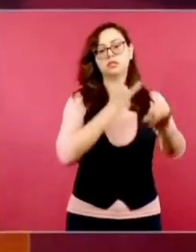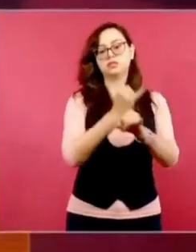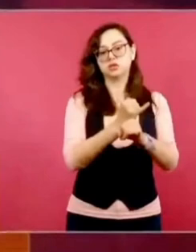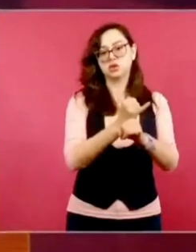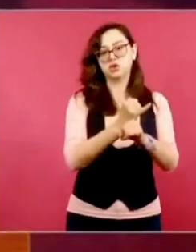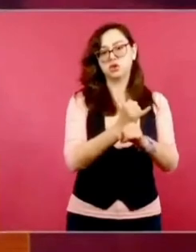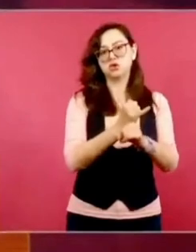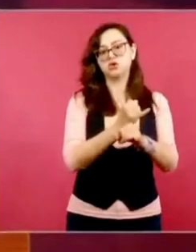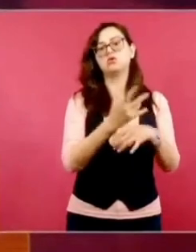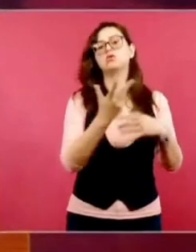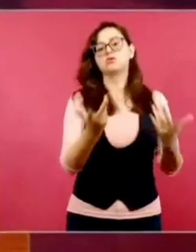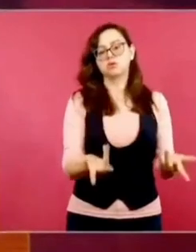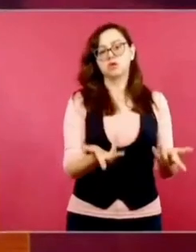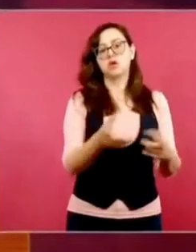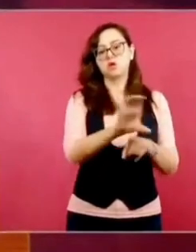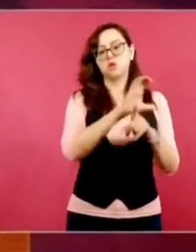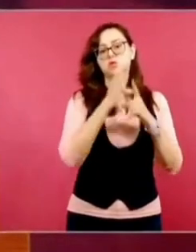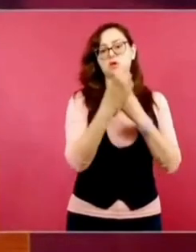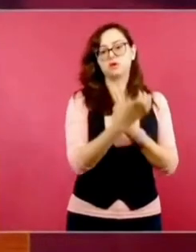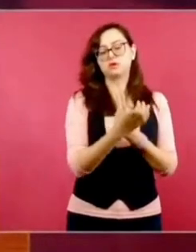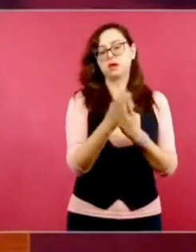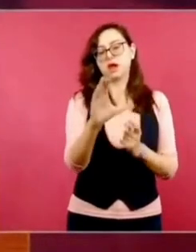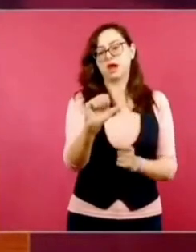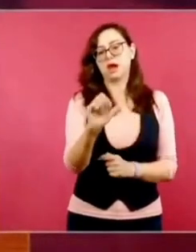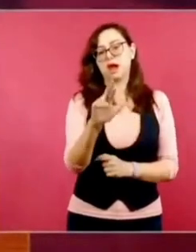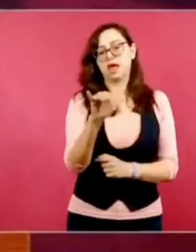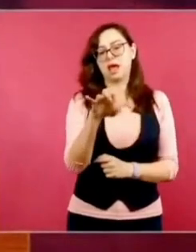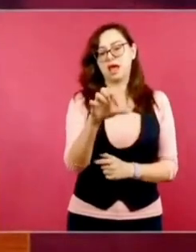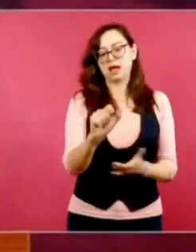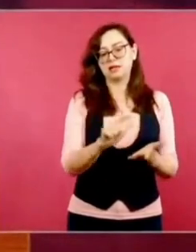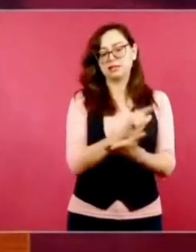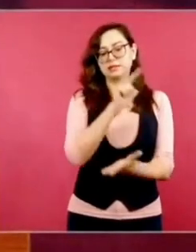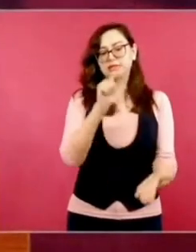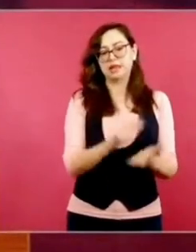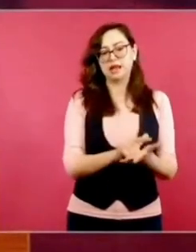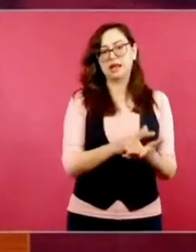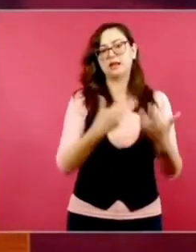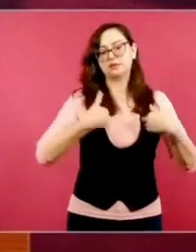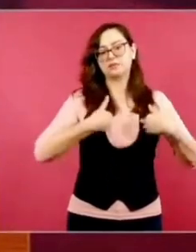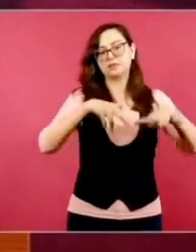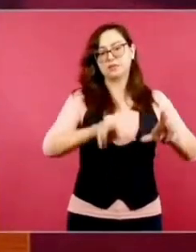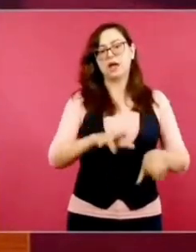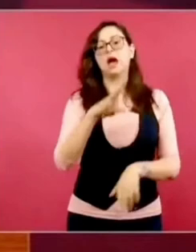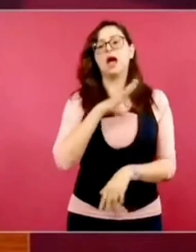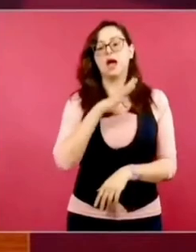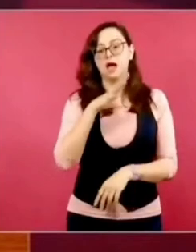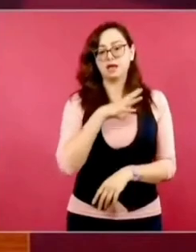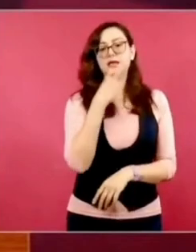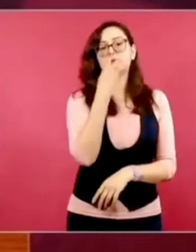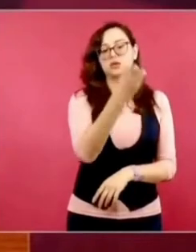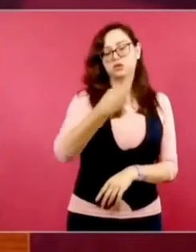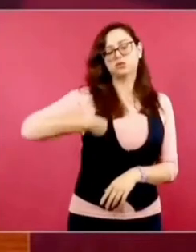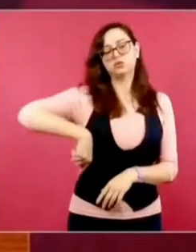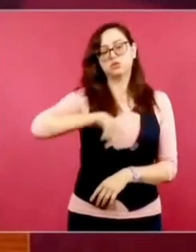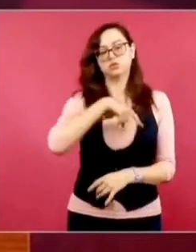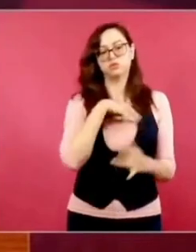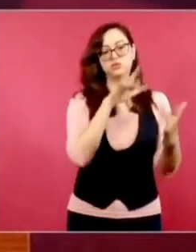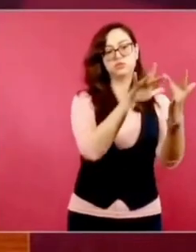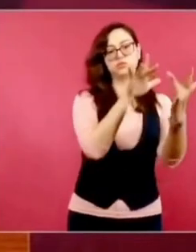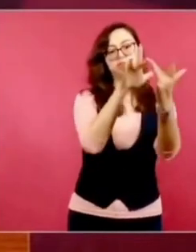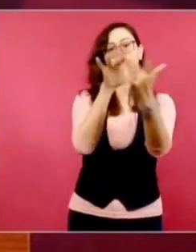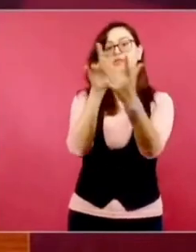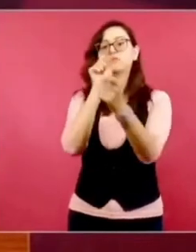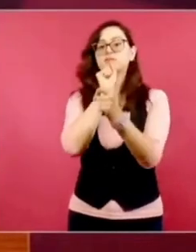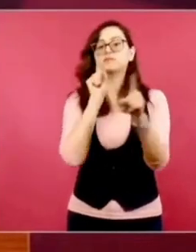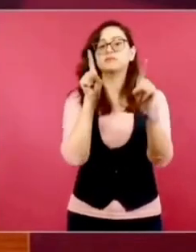Convención de Caracas funciona en instancias interamericanas. La verdad es que ahorita estamos concentrados también en la Corte Internacional